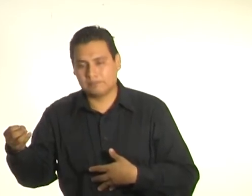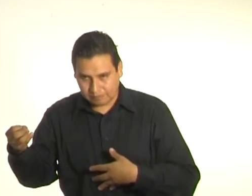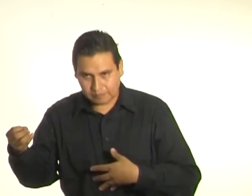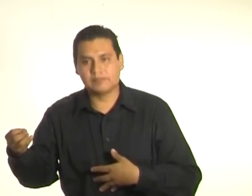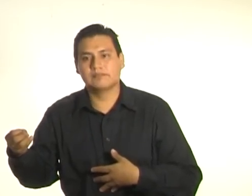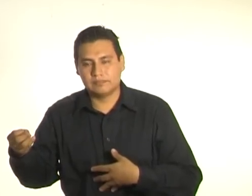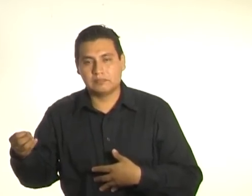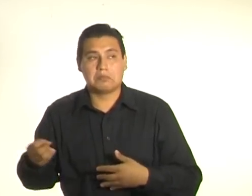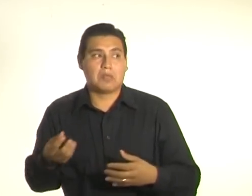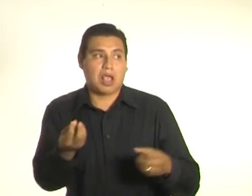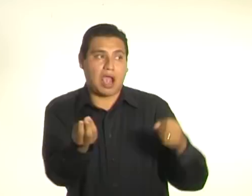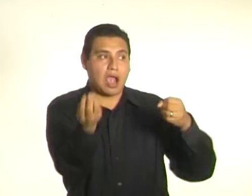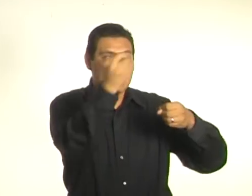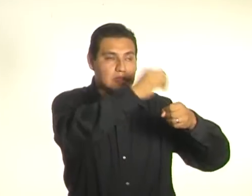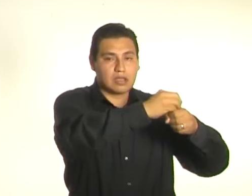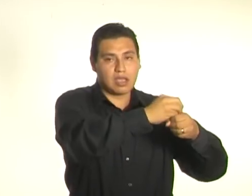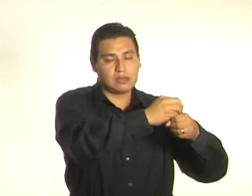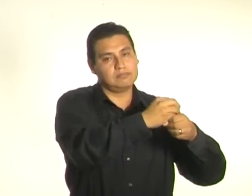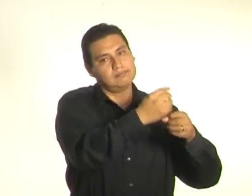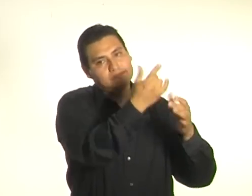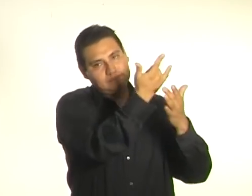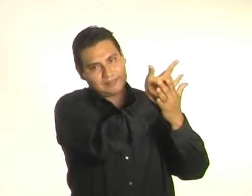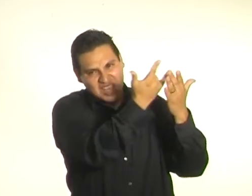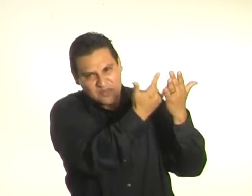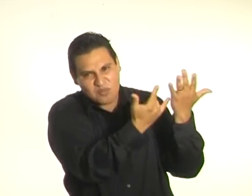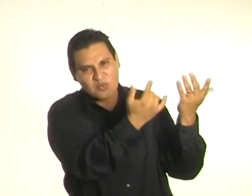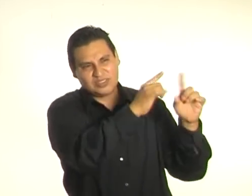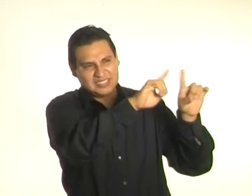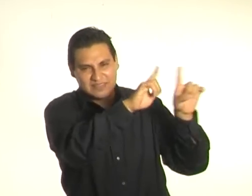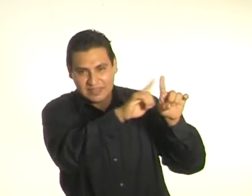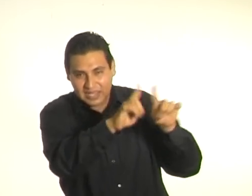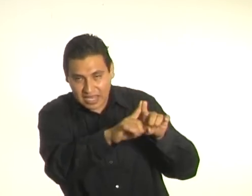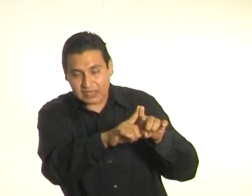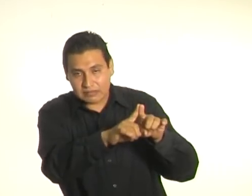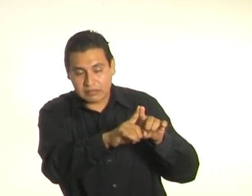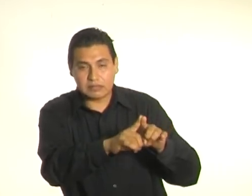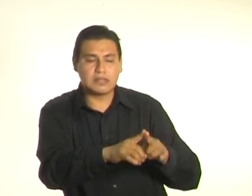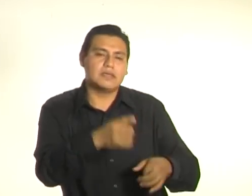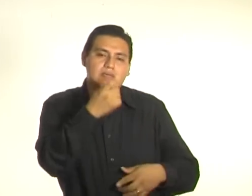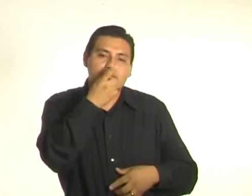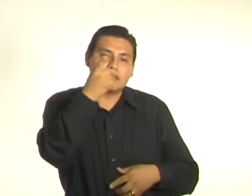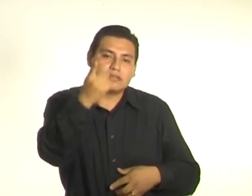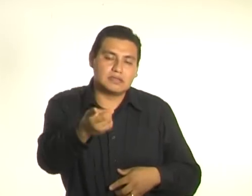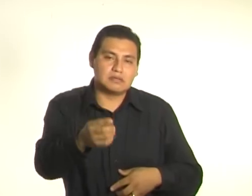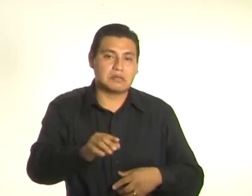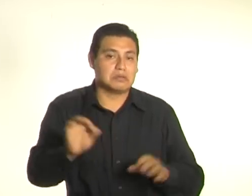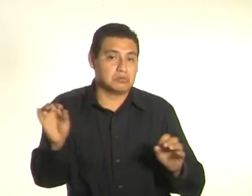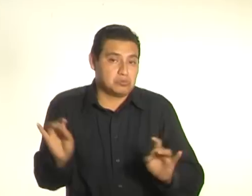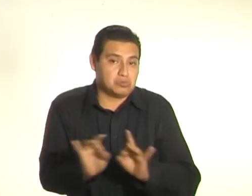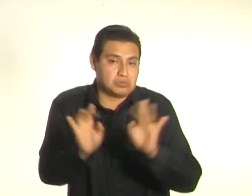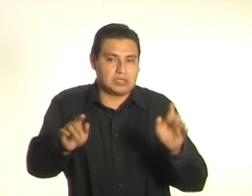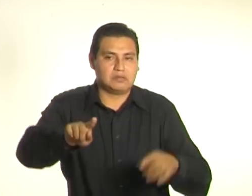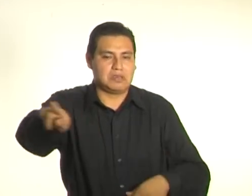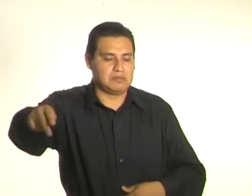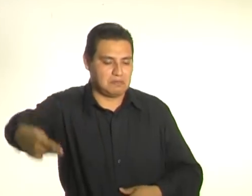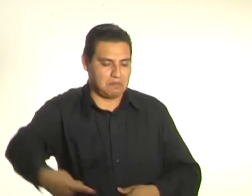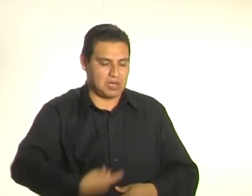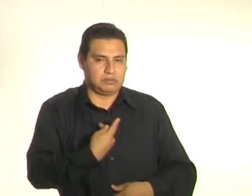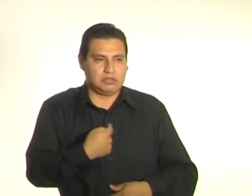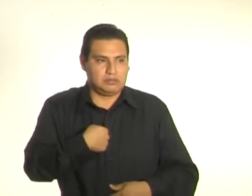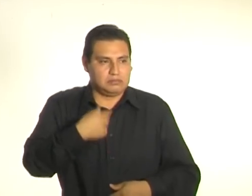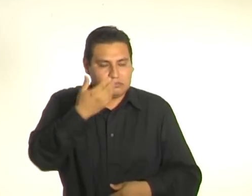También hay que saber decir cuando no sabemos algo, no es bueno estar inventando, improvisando.